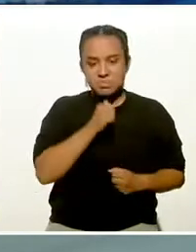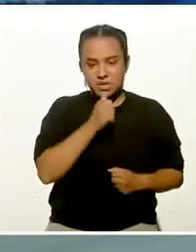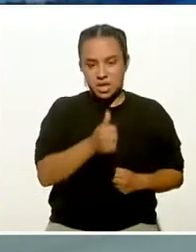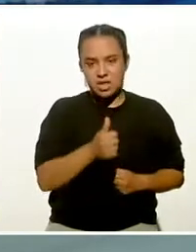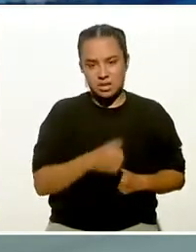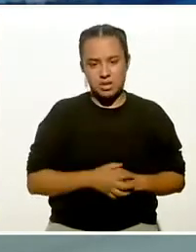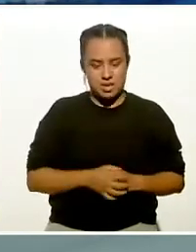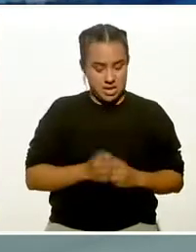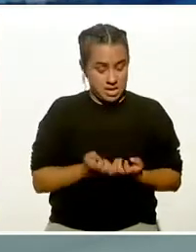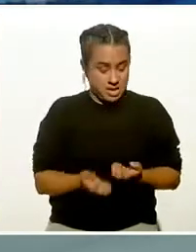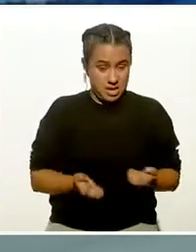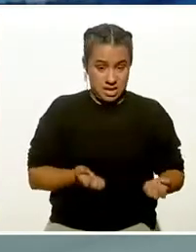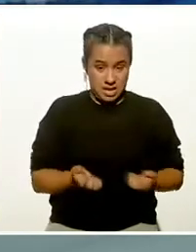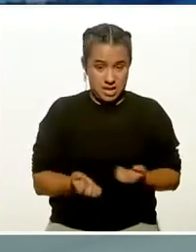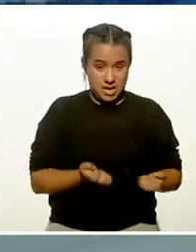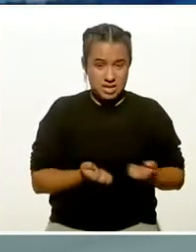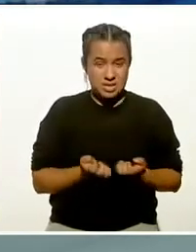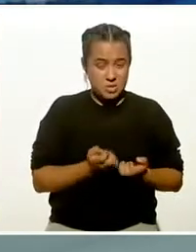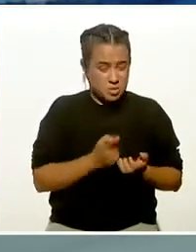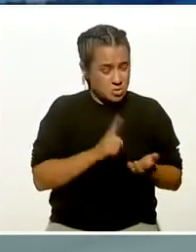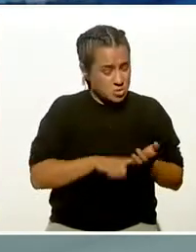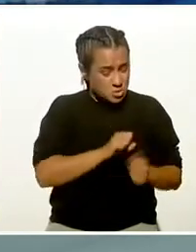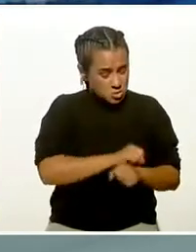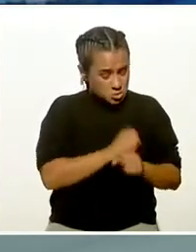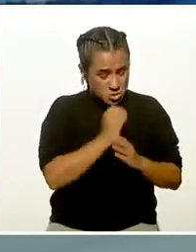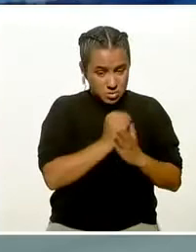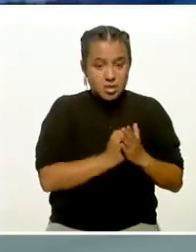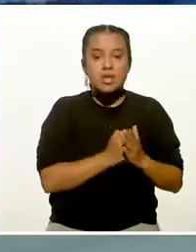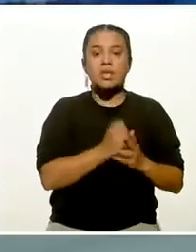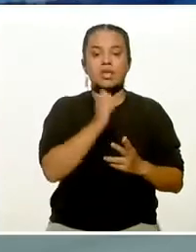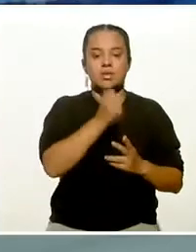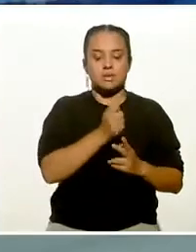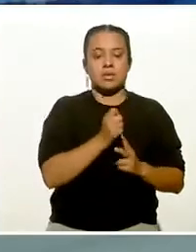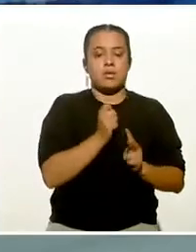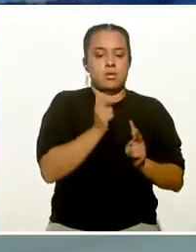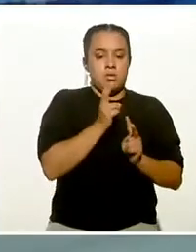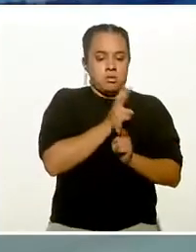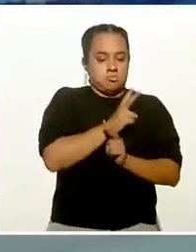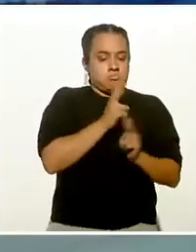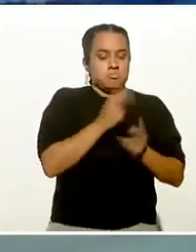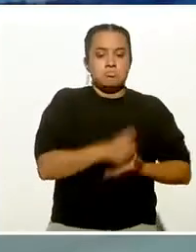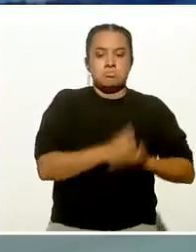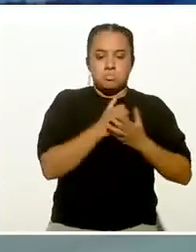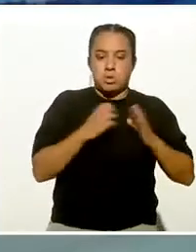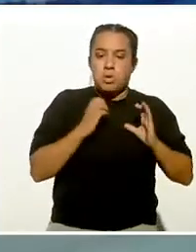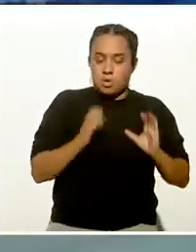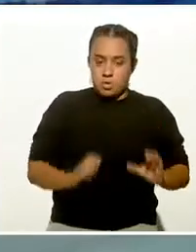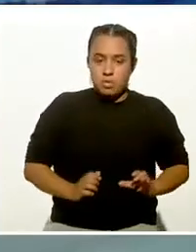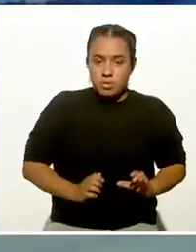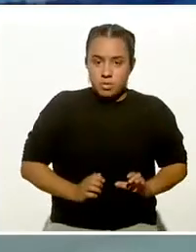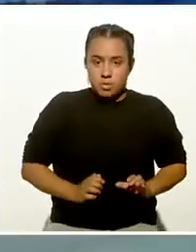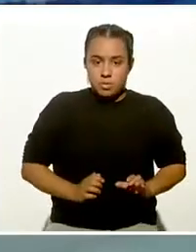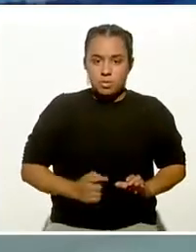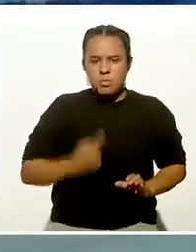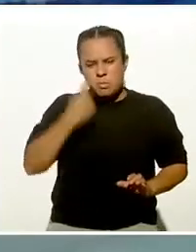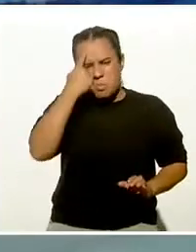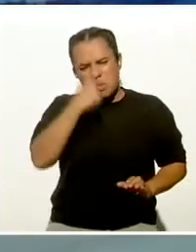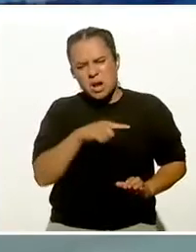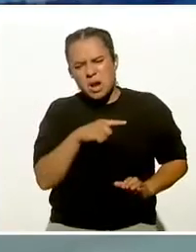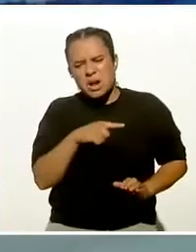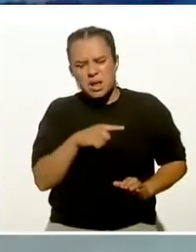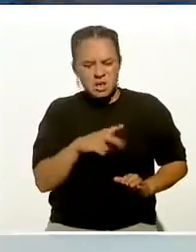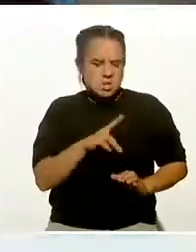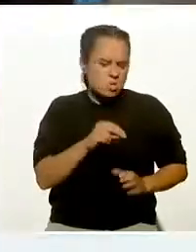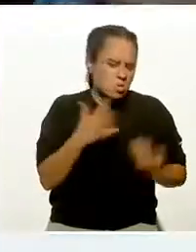Un ejercicio de muy baja intensidad, lo único que va a hacer es oxigenar mi cuerpo. Va a ayudar a que no me duelan los